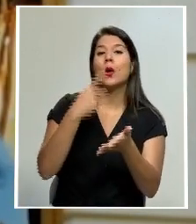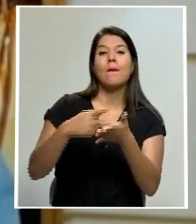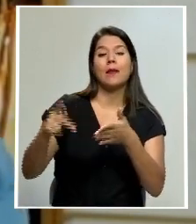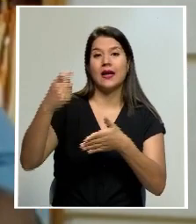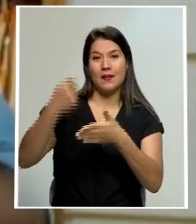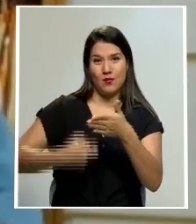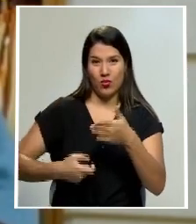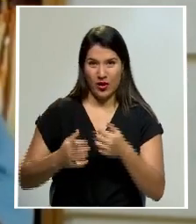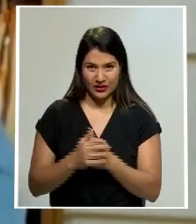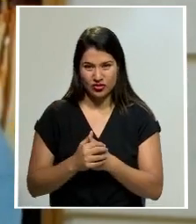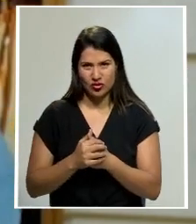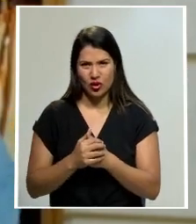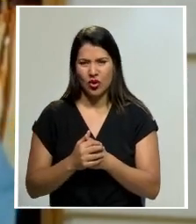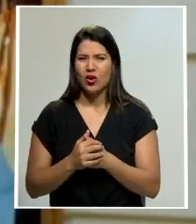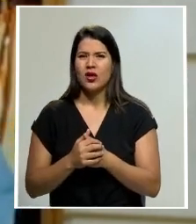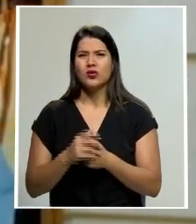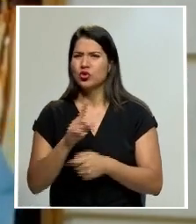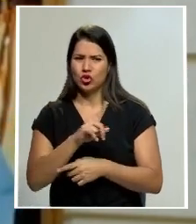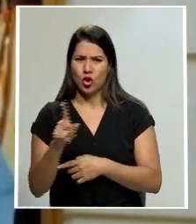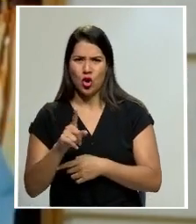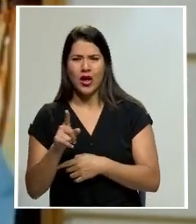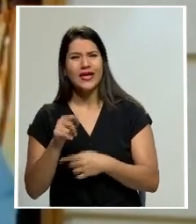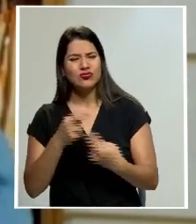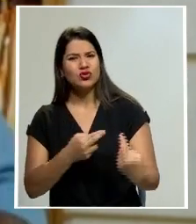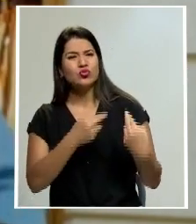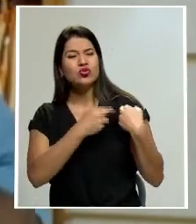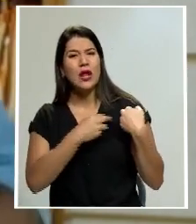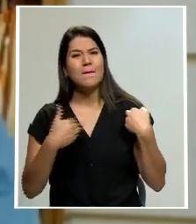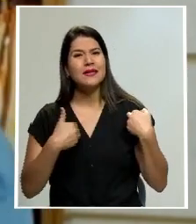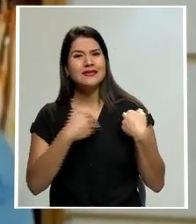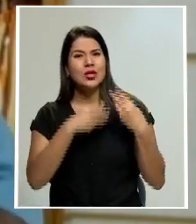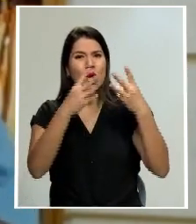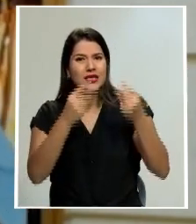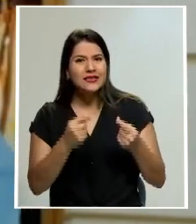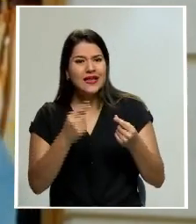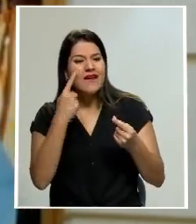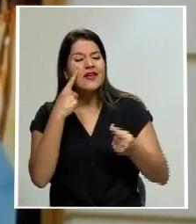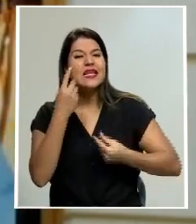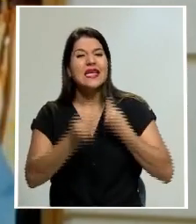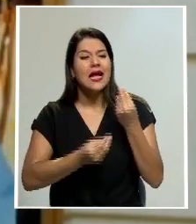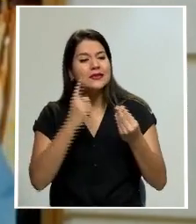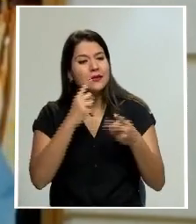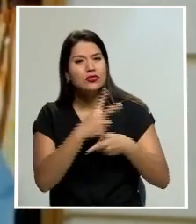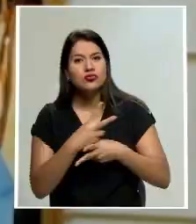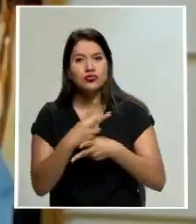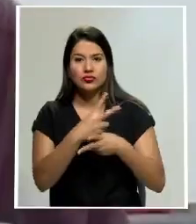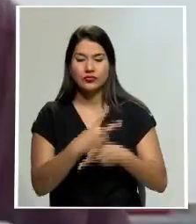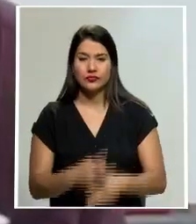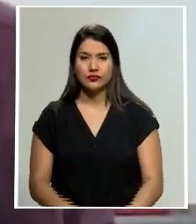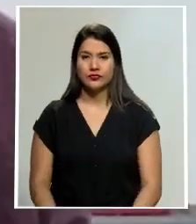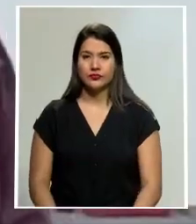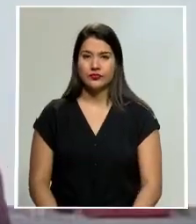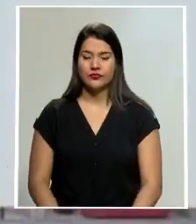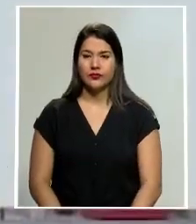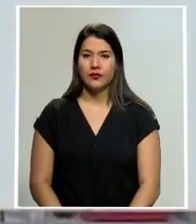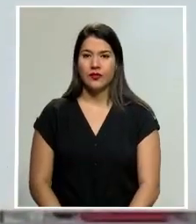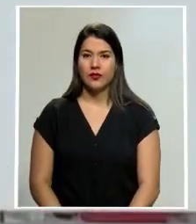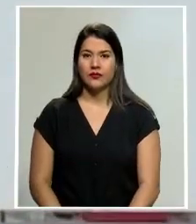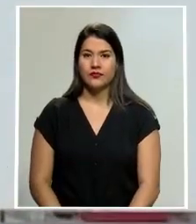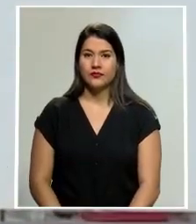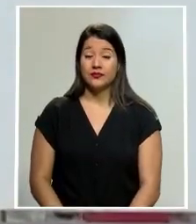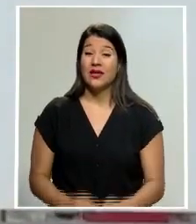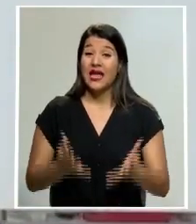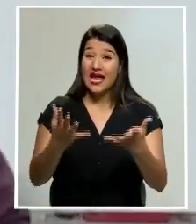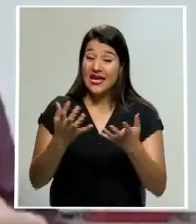con temas de fiscalización de la administración tributaria que con el uso de un medio de pago específico. ¿Qué le va a poner